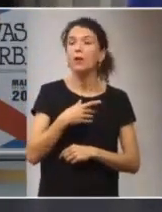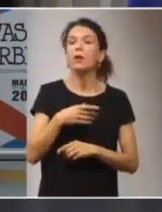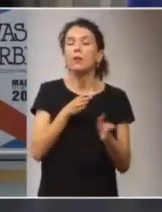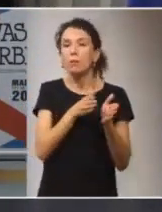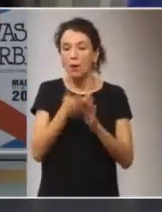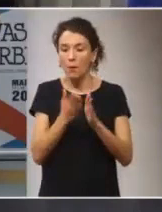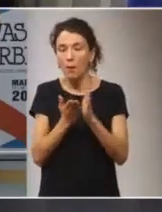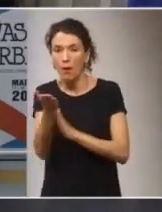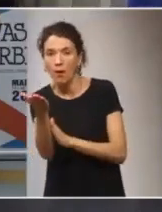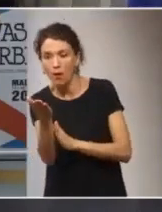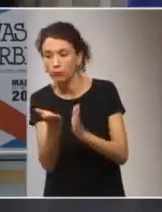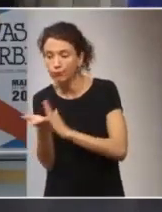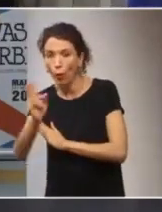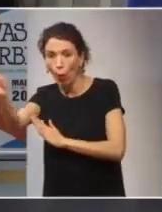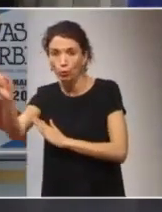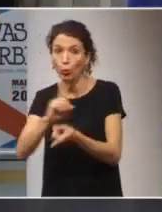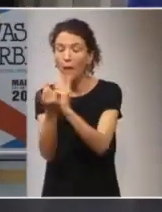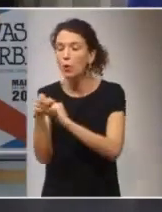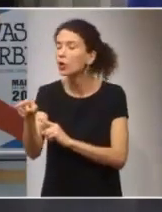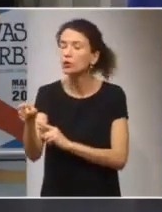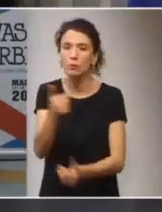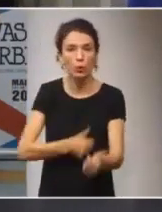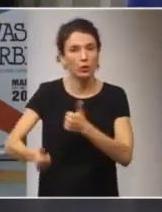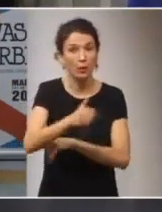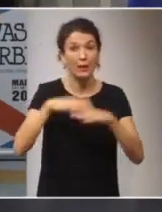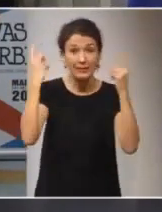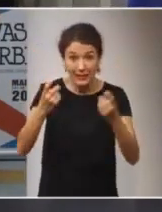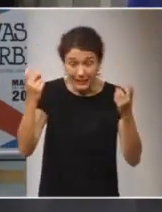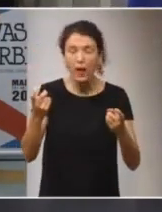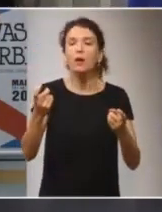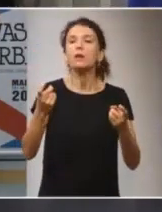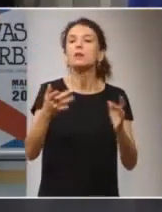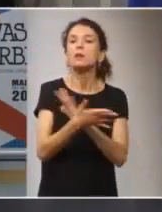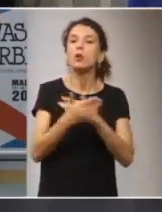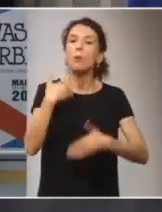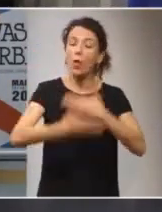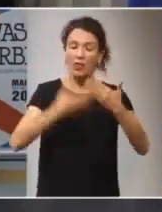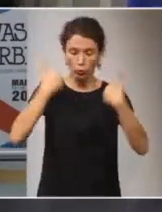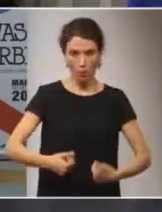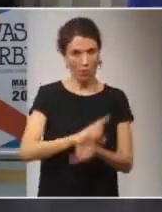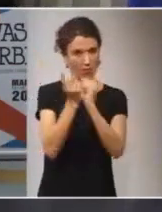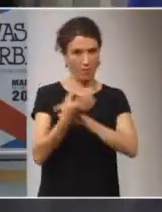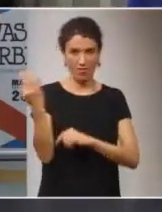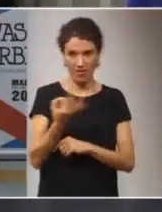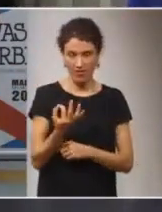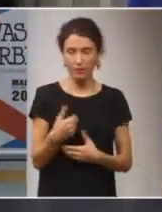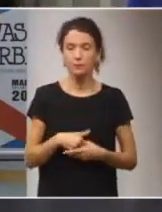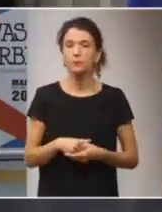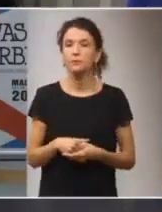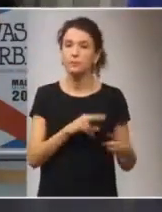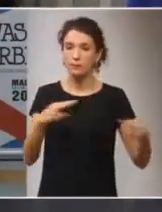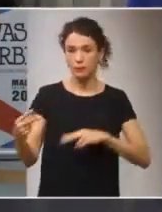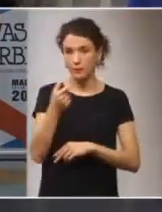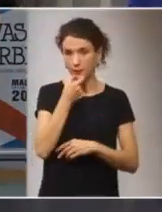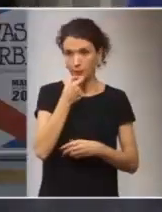dirección en nuestras vidas nos parece prioritario para lograr modificar los procesos humanos. Este aspecto